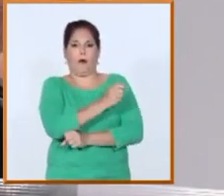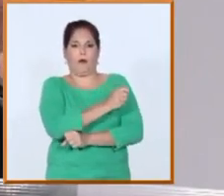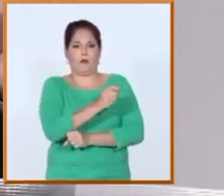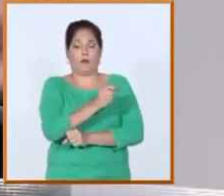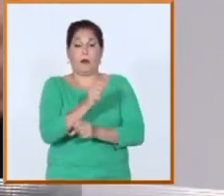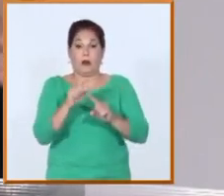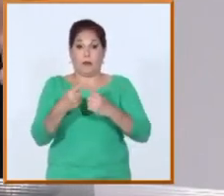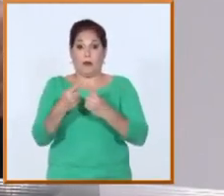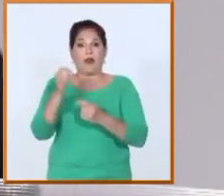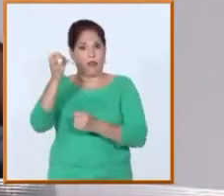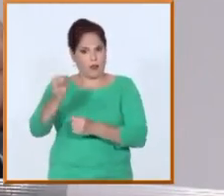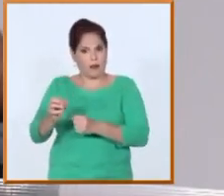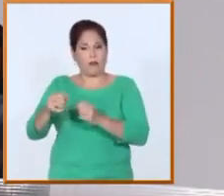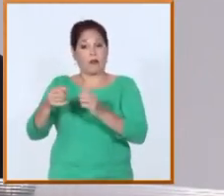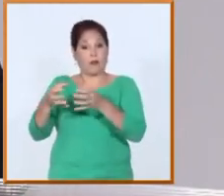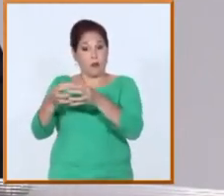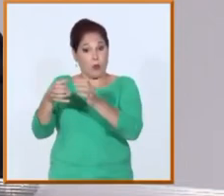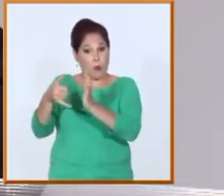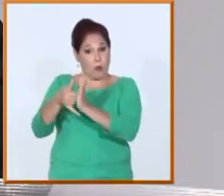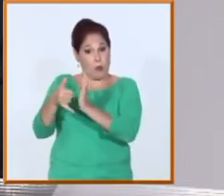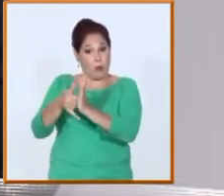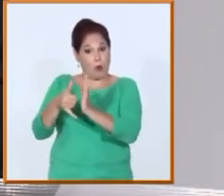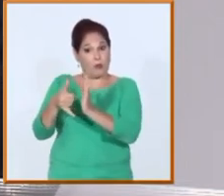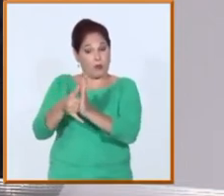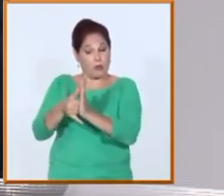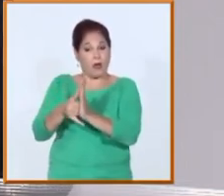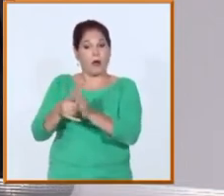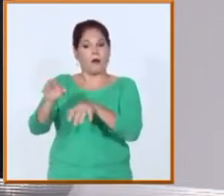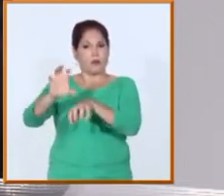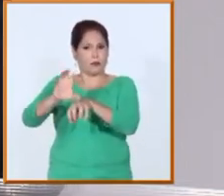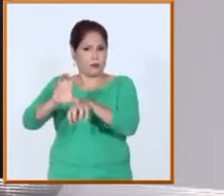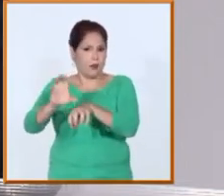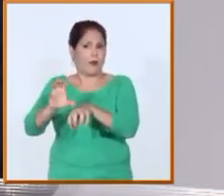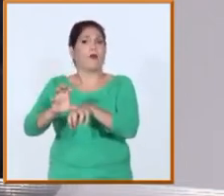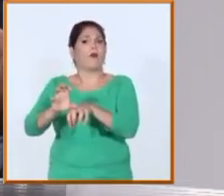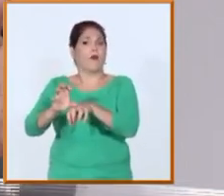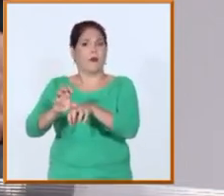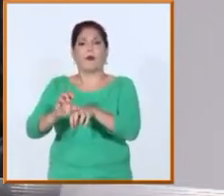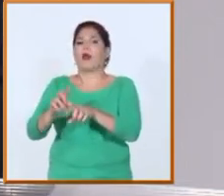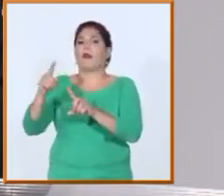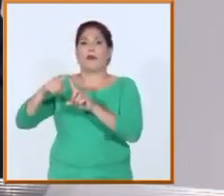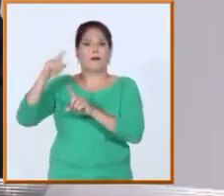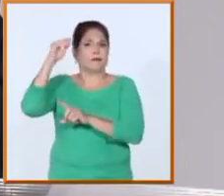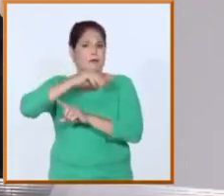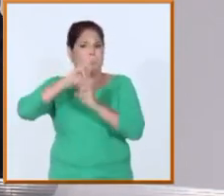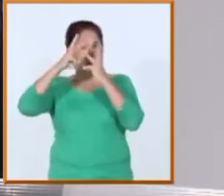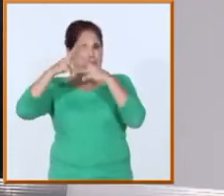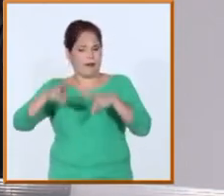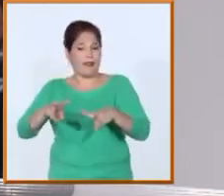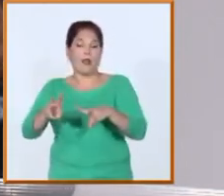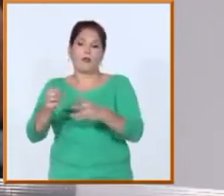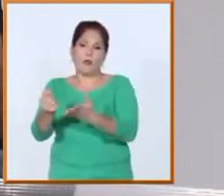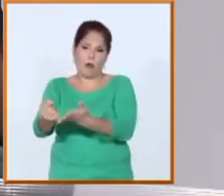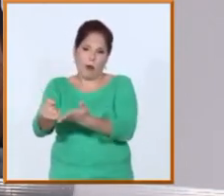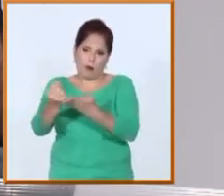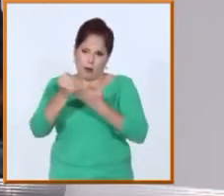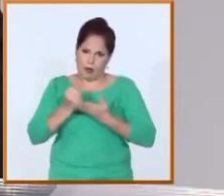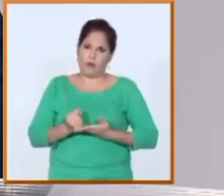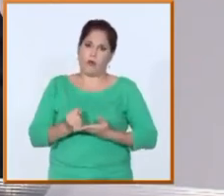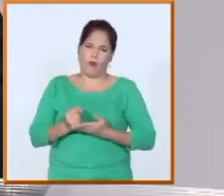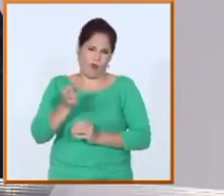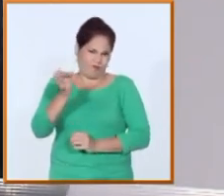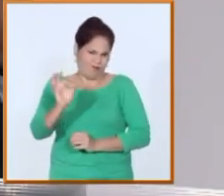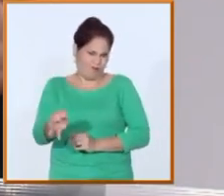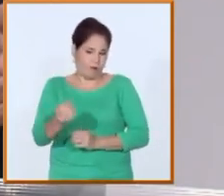aquel momento la enseñanza en esas condiciones y en la cual aplicamos las tecnologías, la información, las comunicaciones, nuevos y novedosos